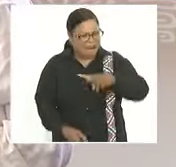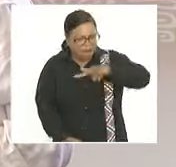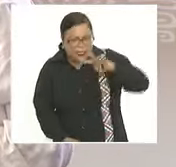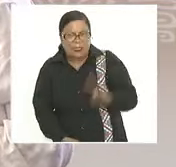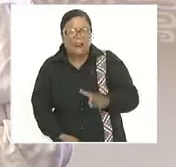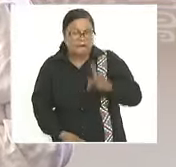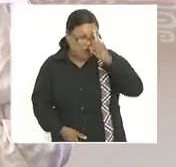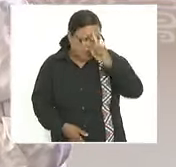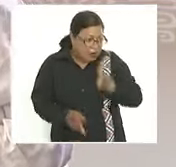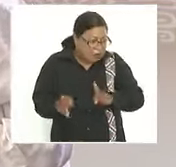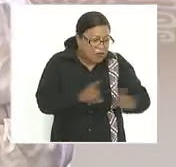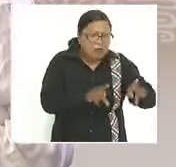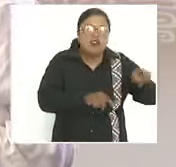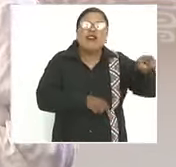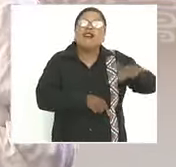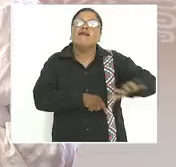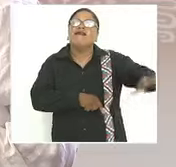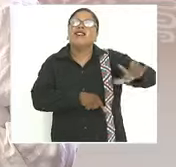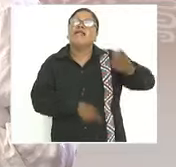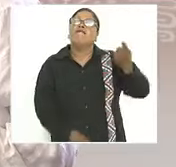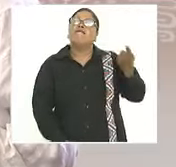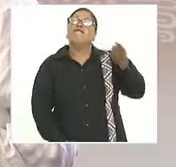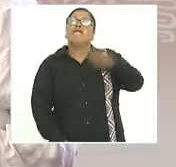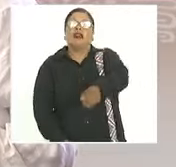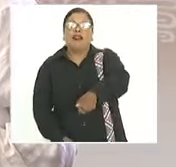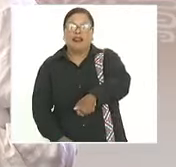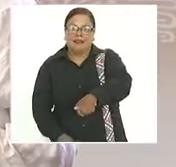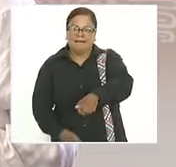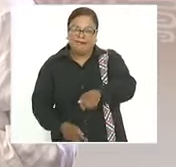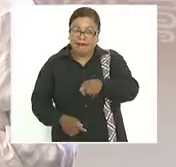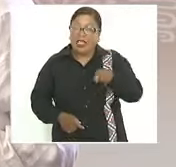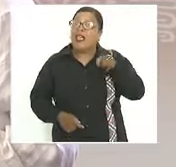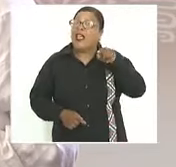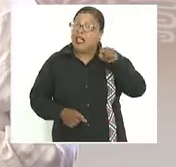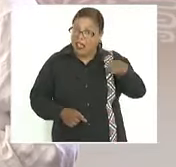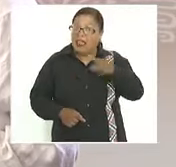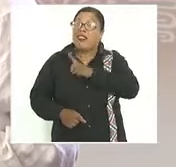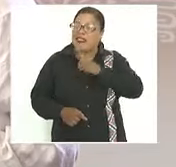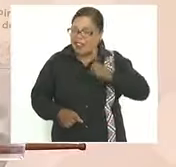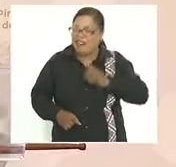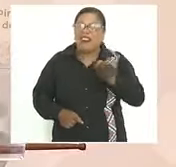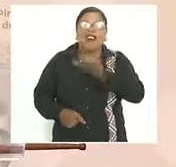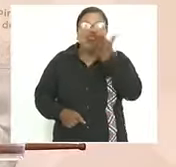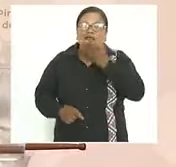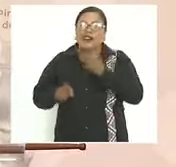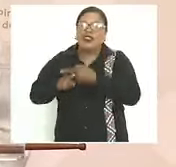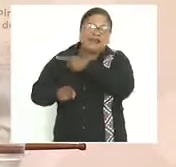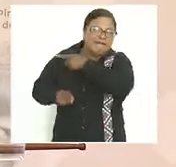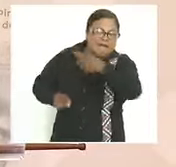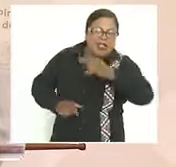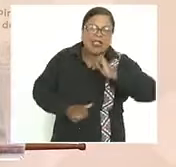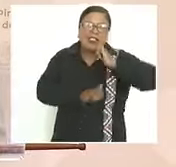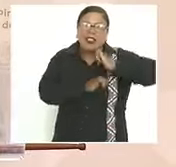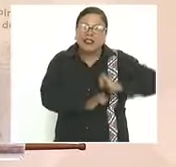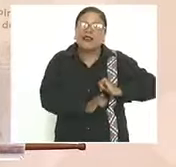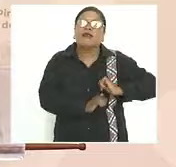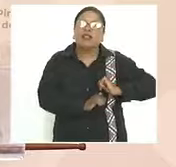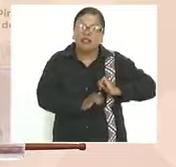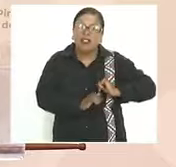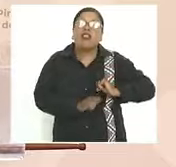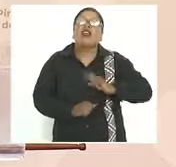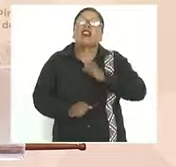el pueblo el que manda y se tienen que acostumbrar las autoridades a mandar